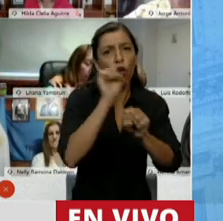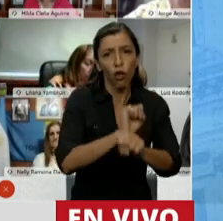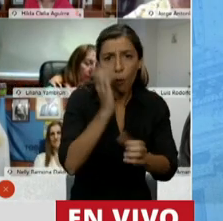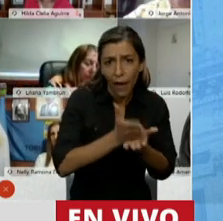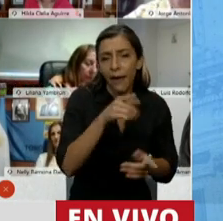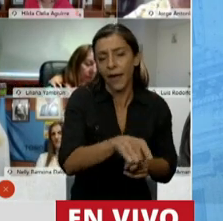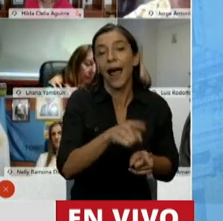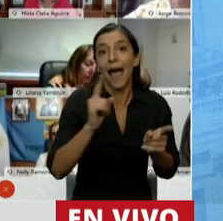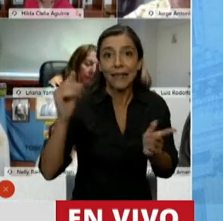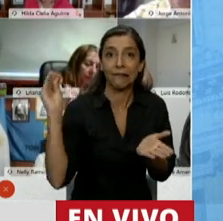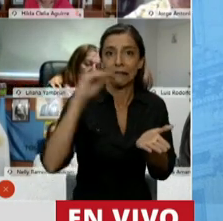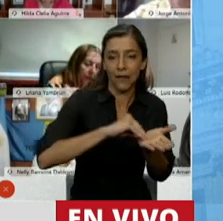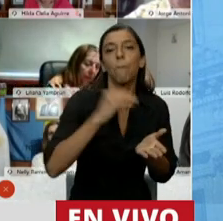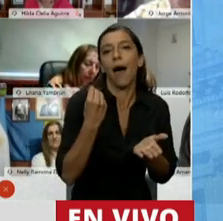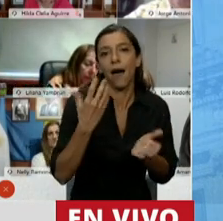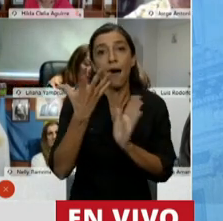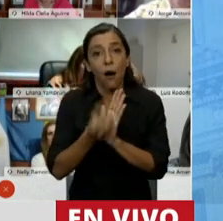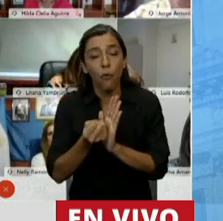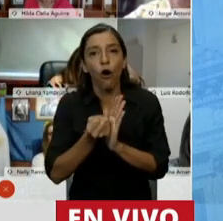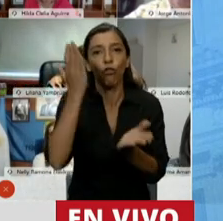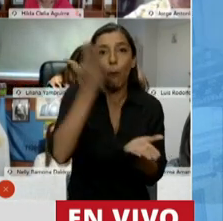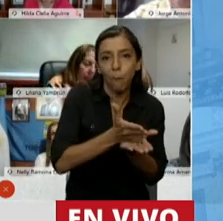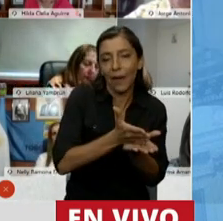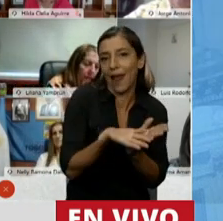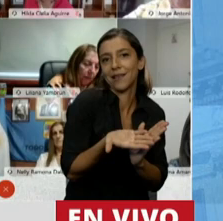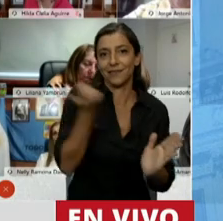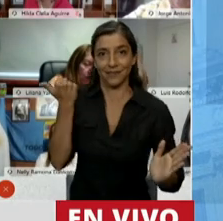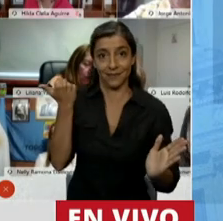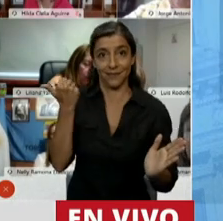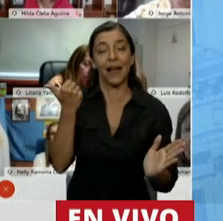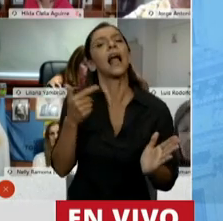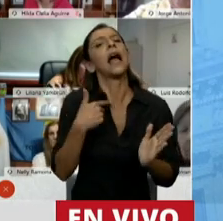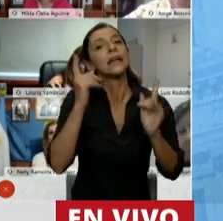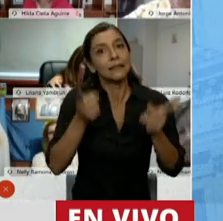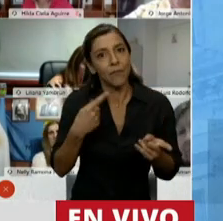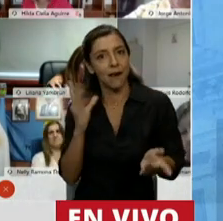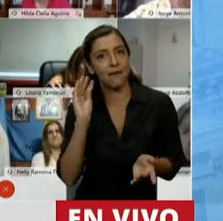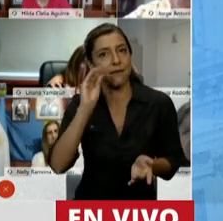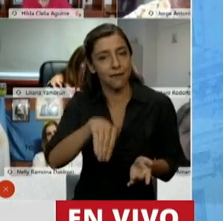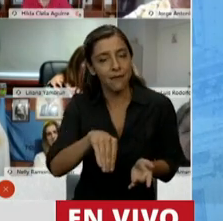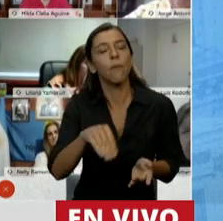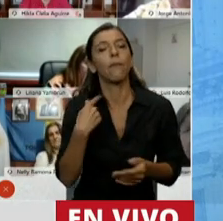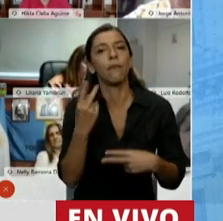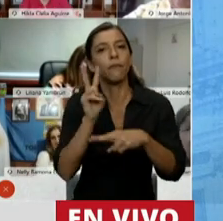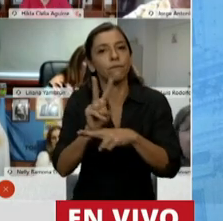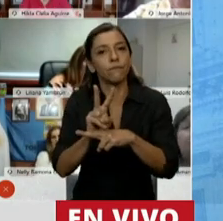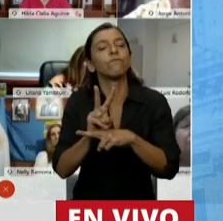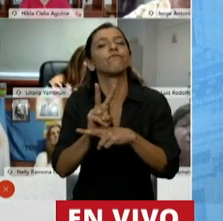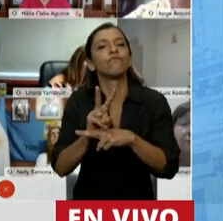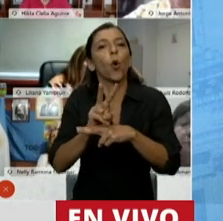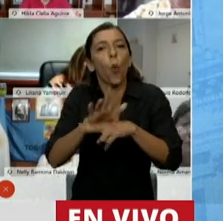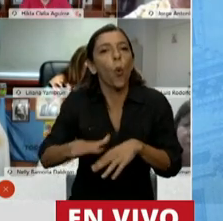despenalice el aborto, incluyendo una cobertura a las